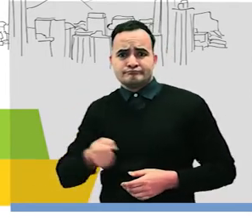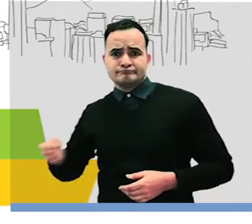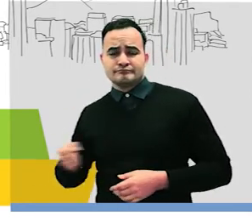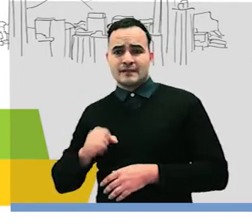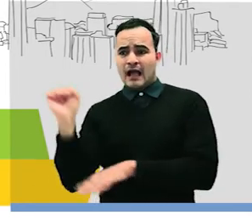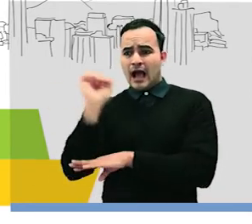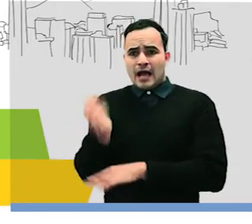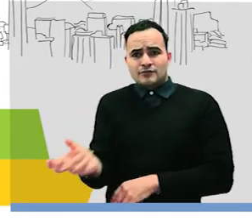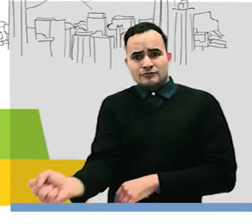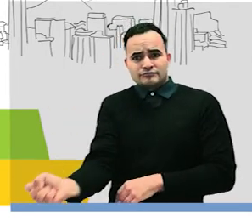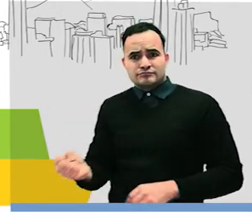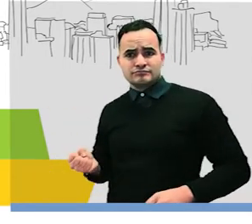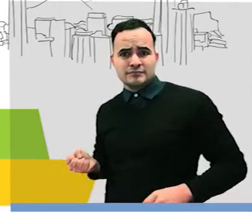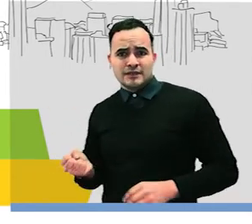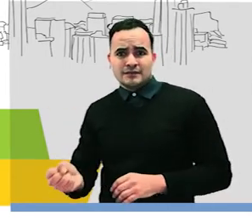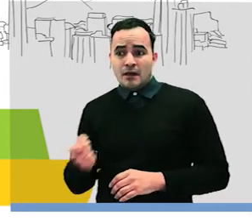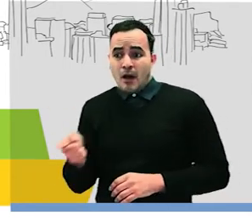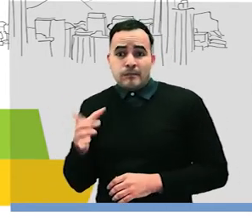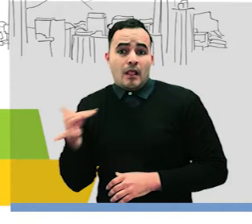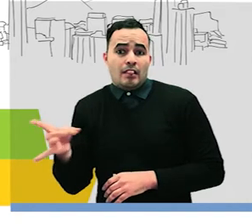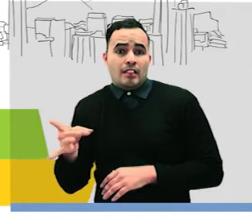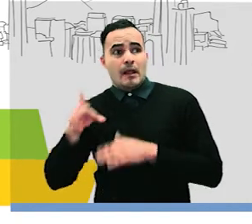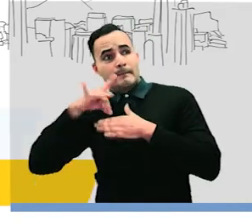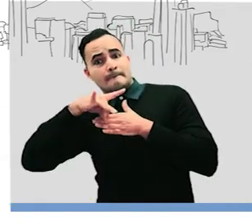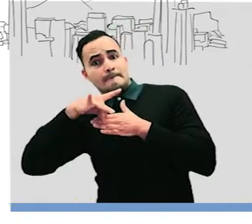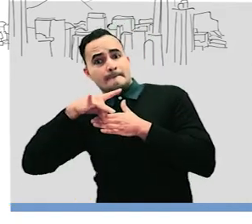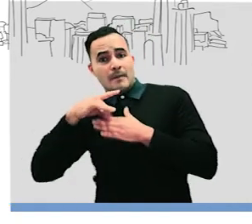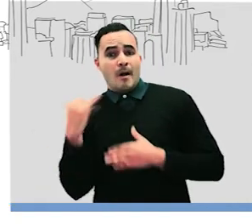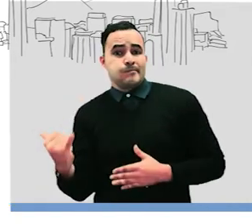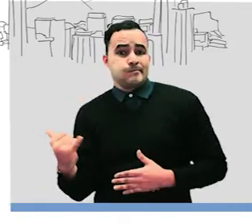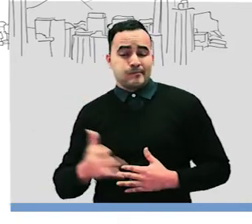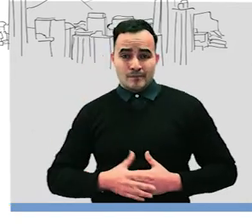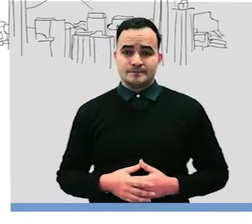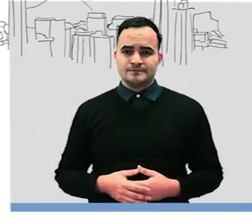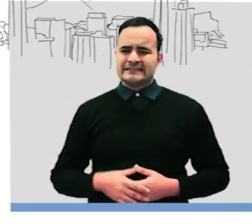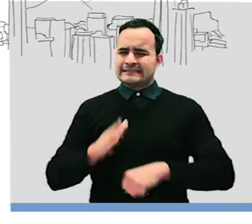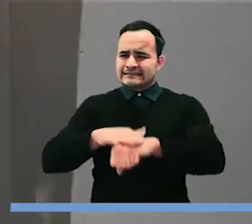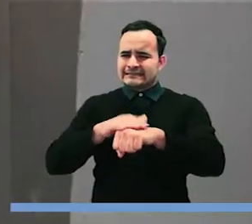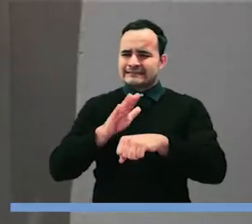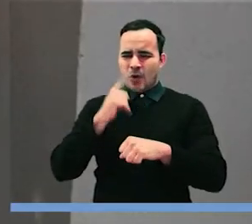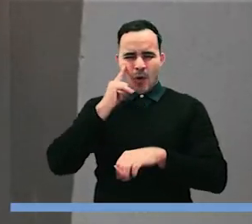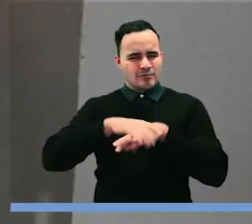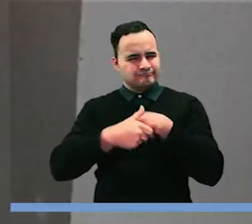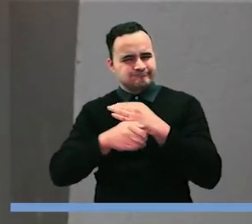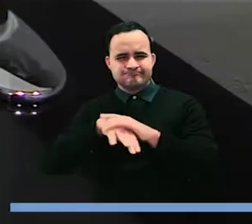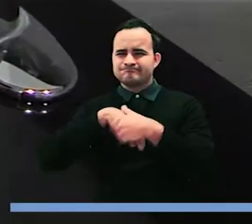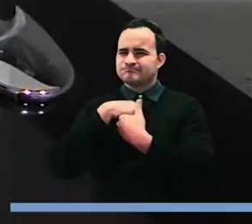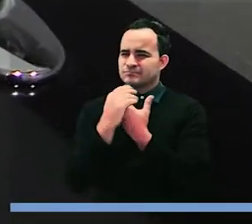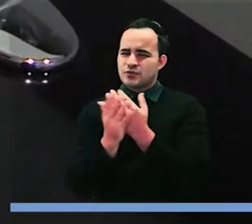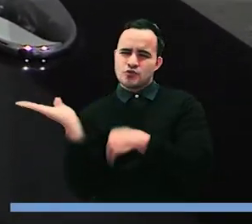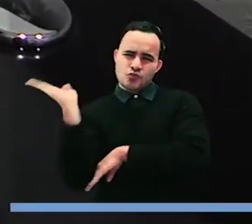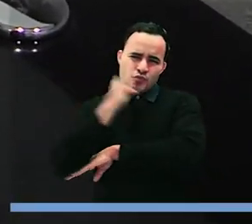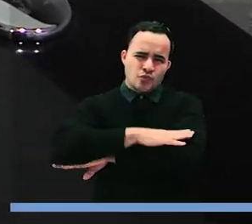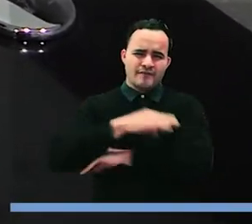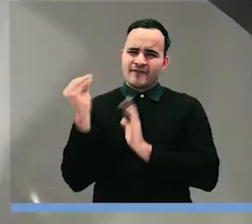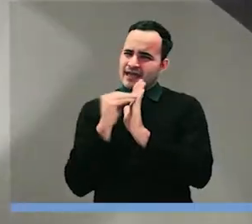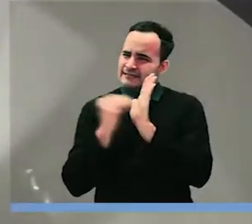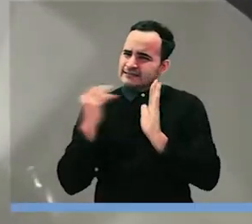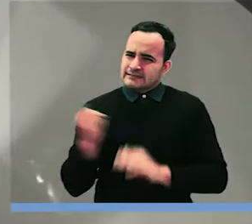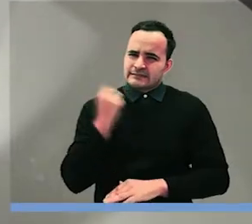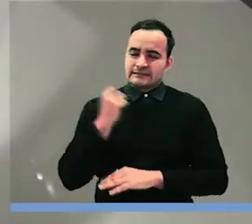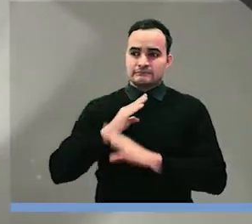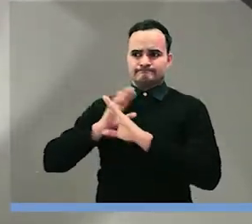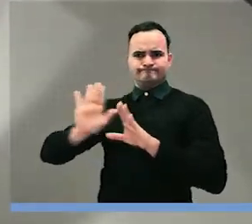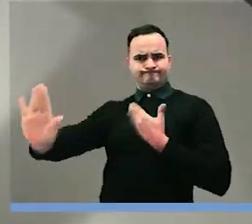las manijas de puertas y de vehículos, ahí puede albergarse el virus. Ojo, a lavarse las manos